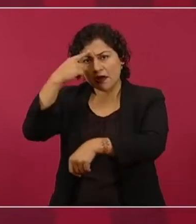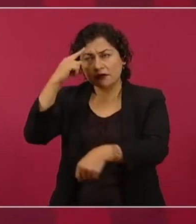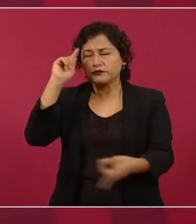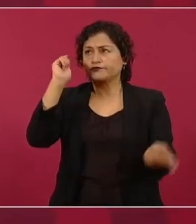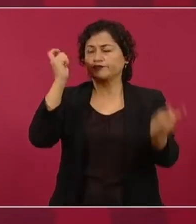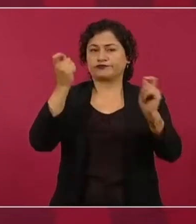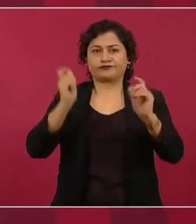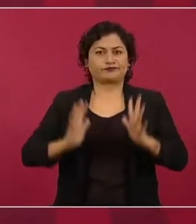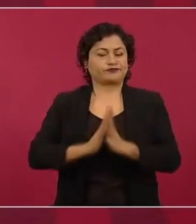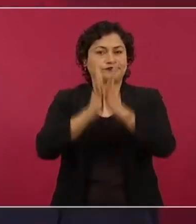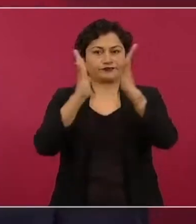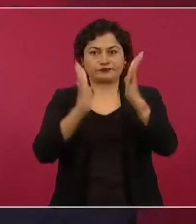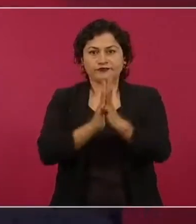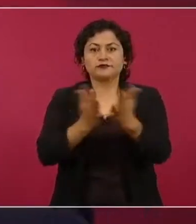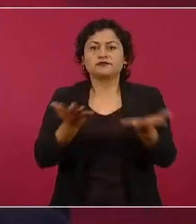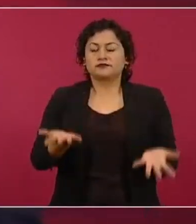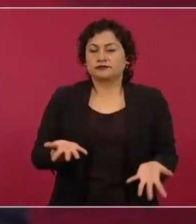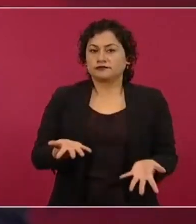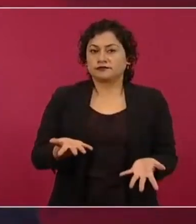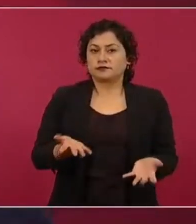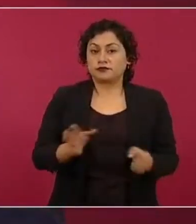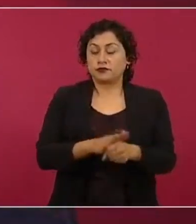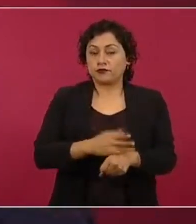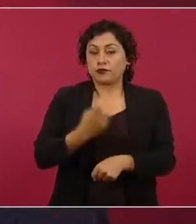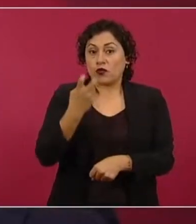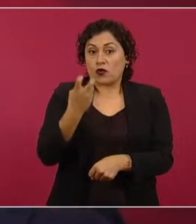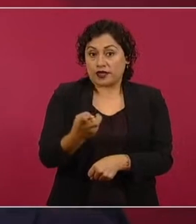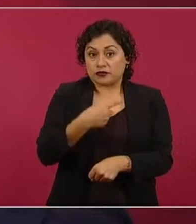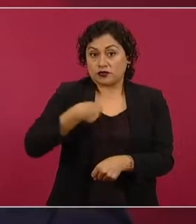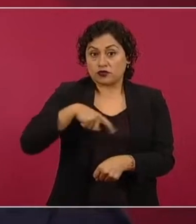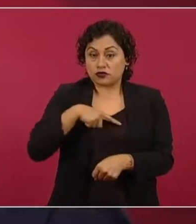Y así fue como se avanzó,